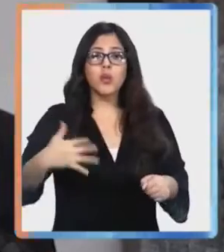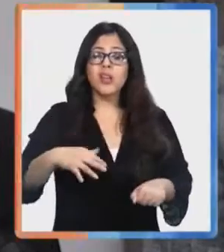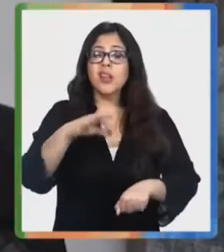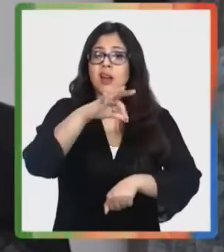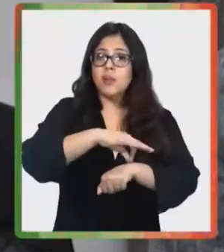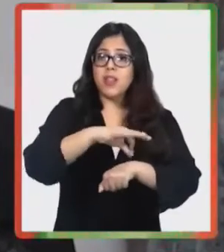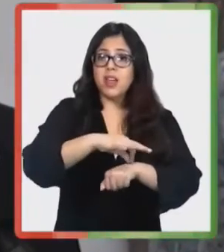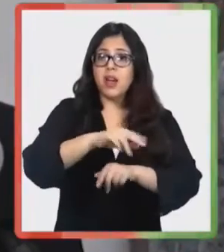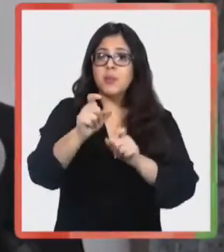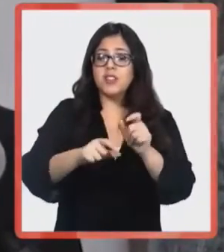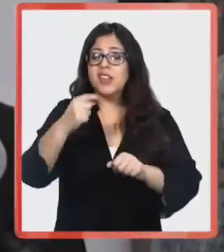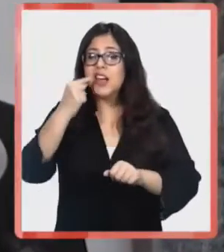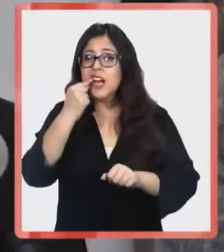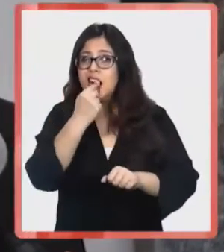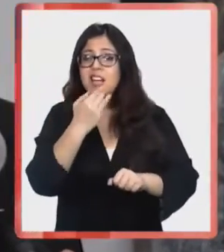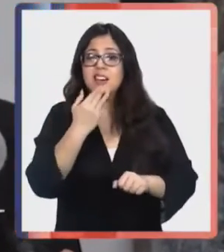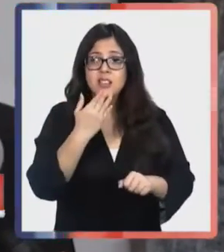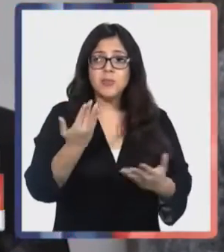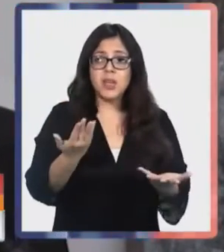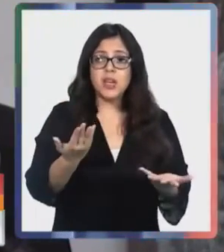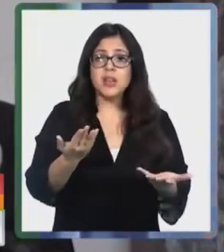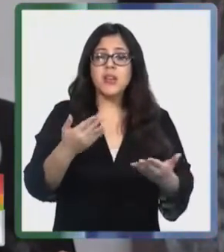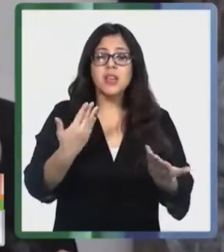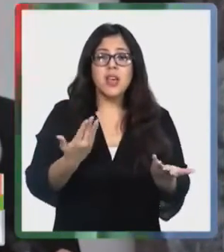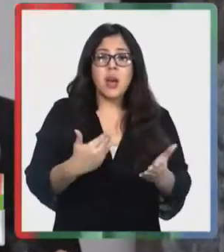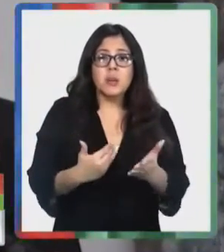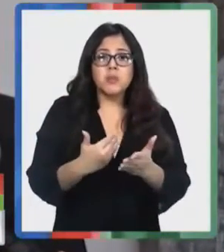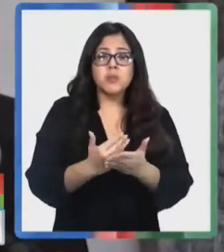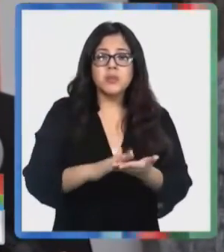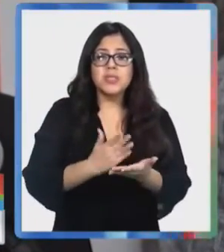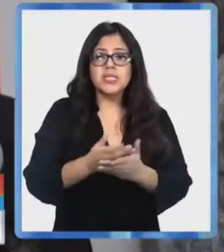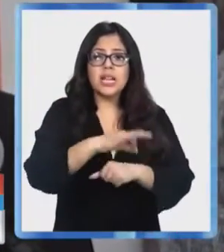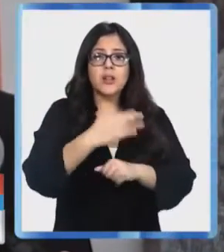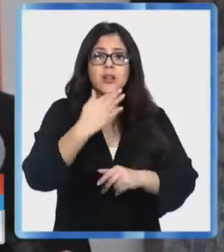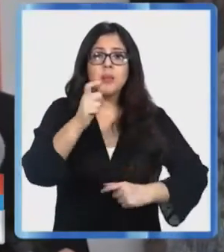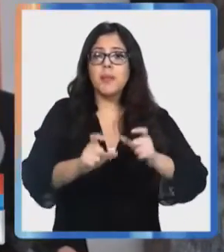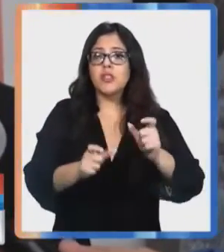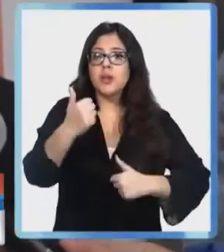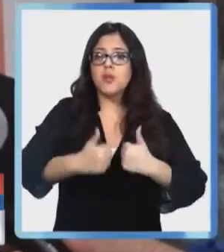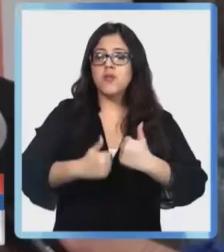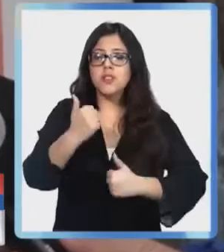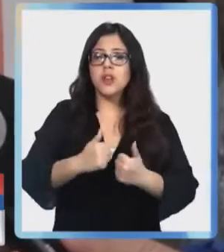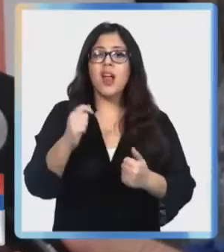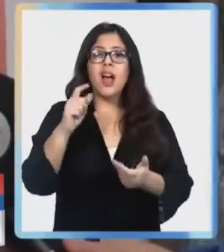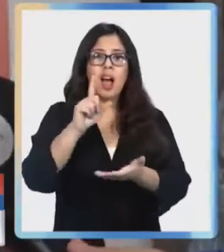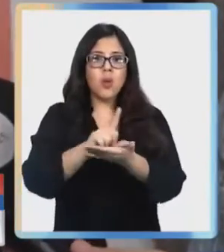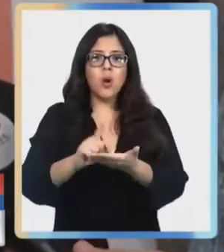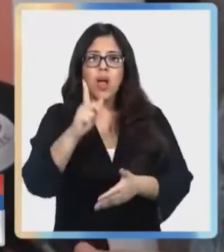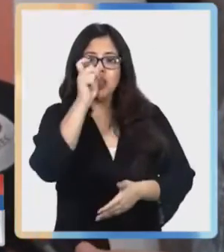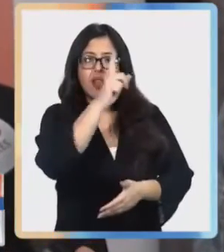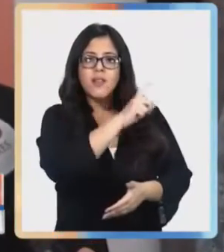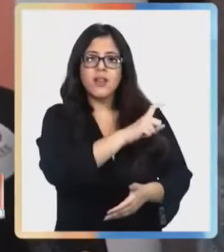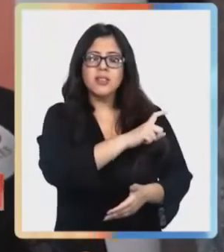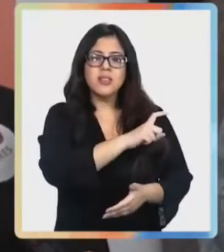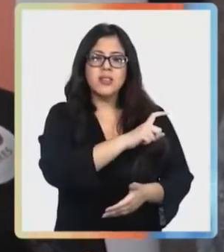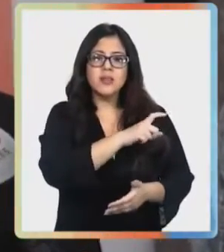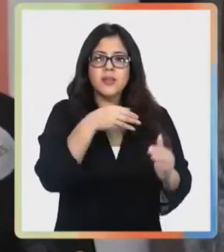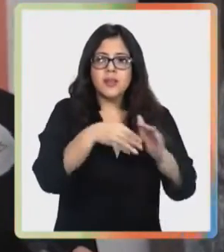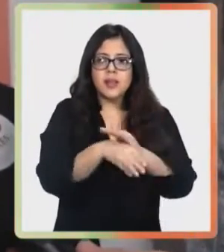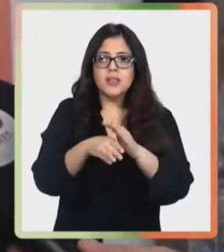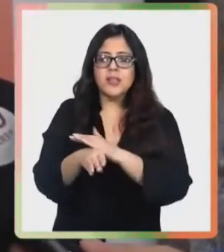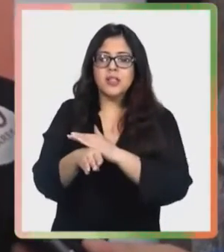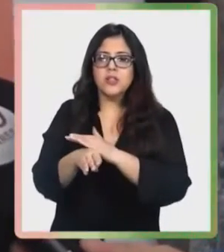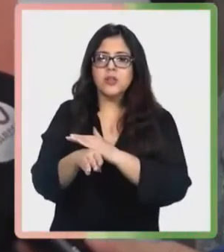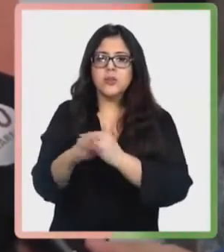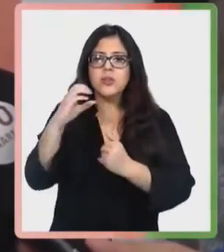principal de los médicos, médicas, odontólogos y odontólogas es poder acercar la salud y los profesionales a los lugares más difíciles. Y más